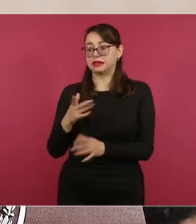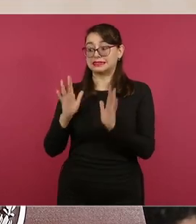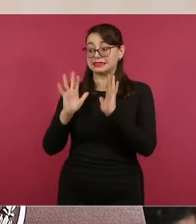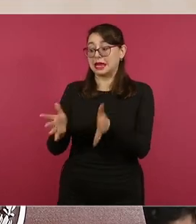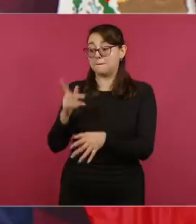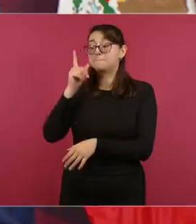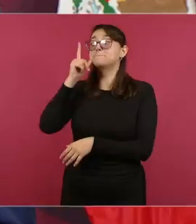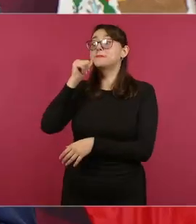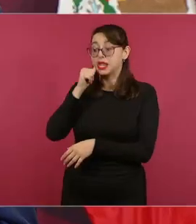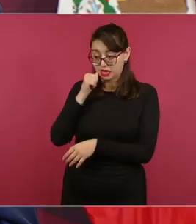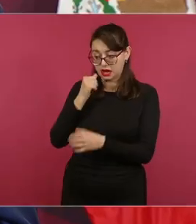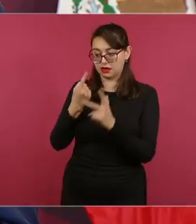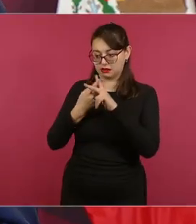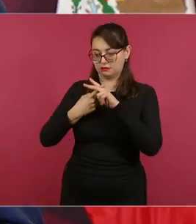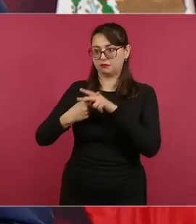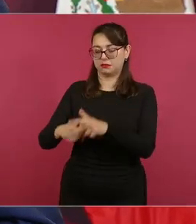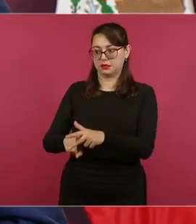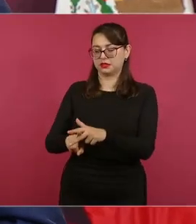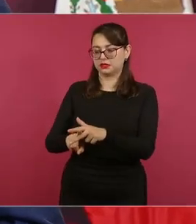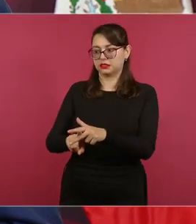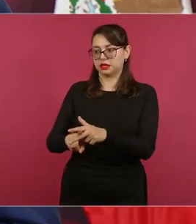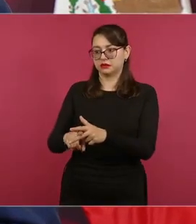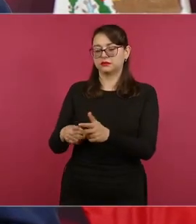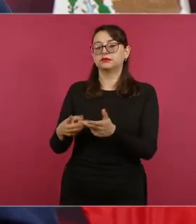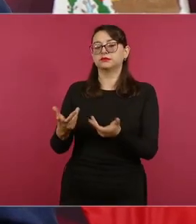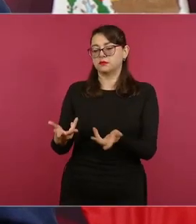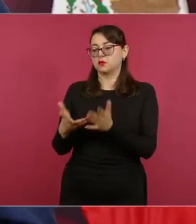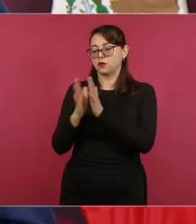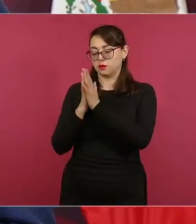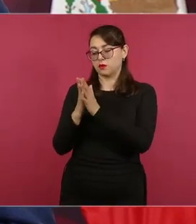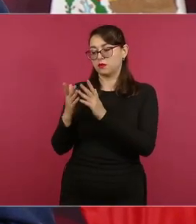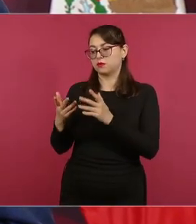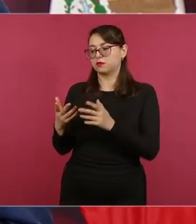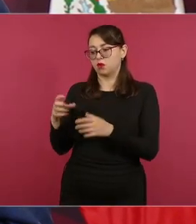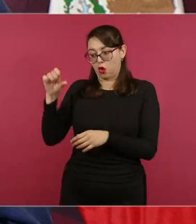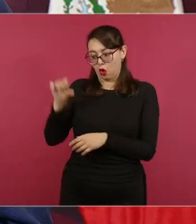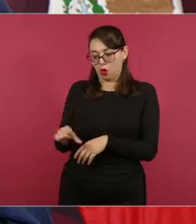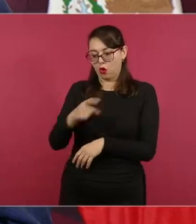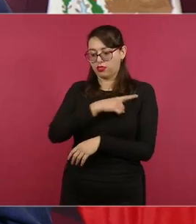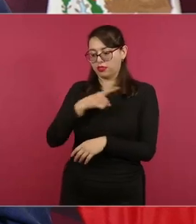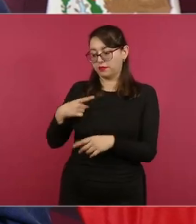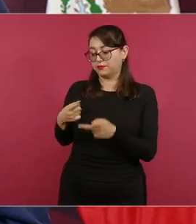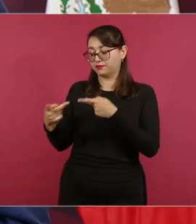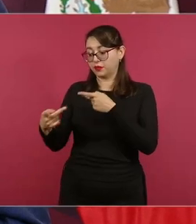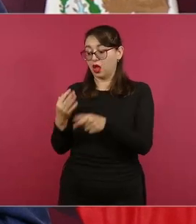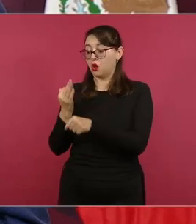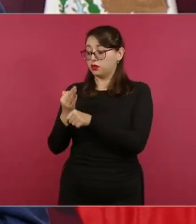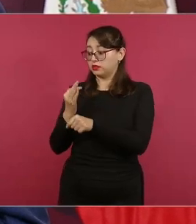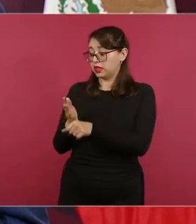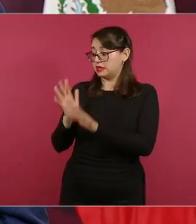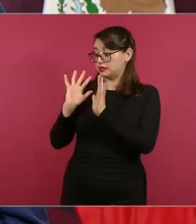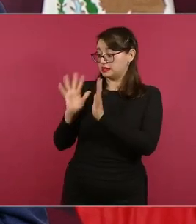negocios. Entonces, ya prepararnos para eso, si ya tienen 30 mil,